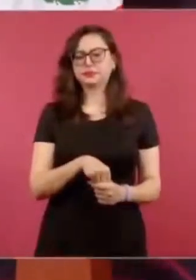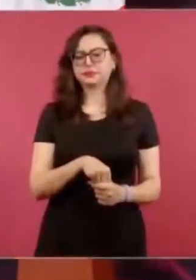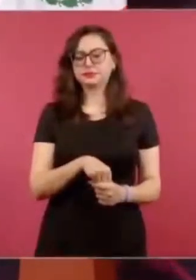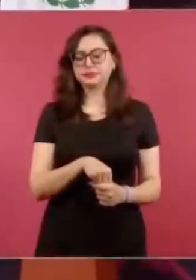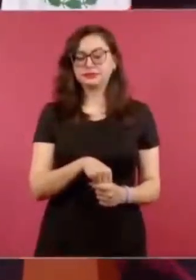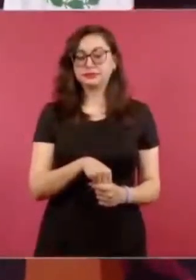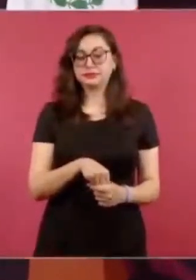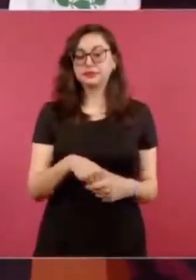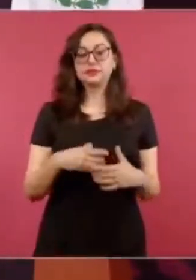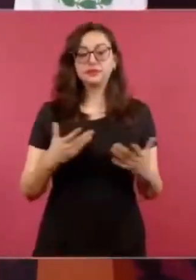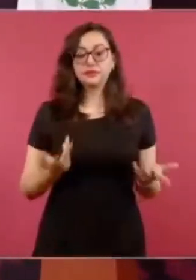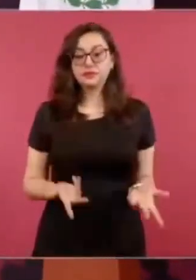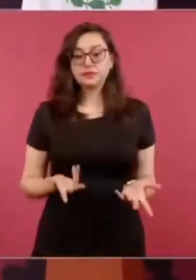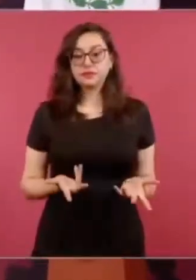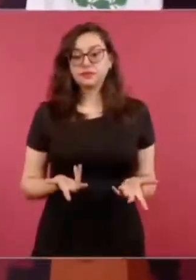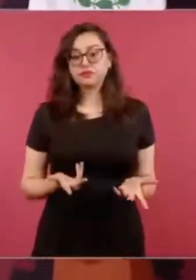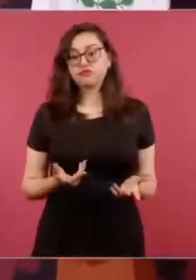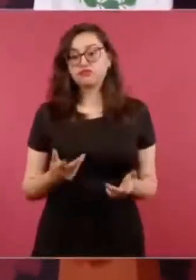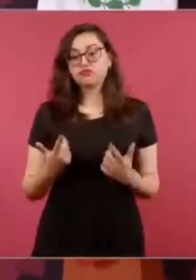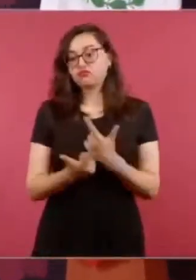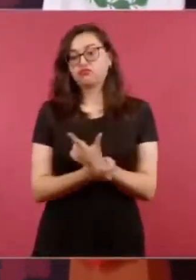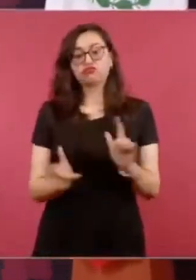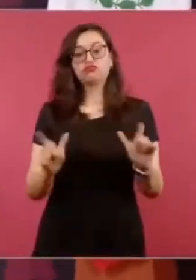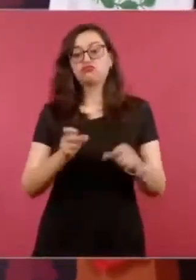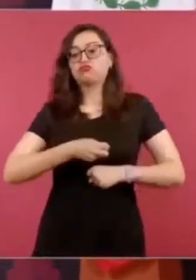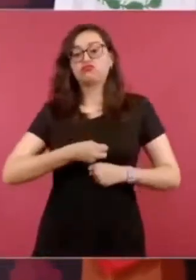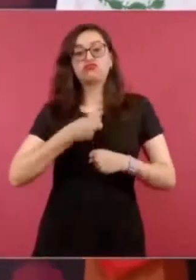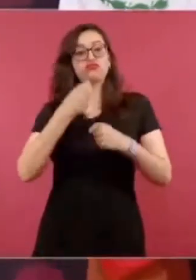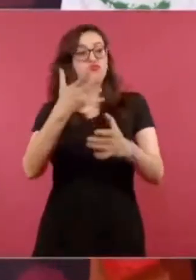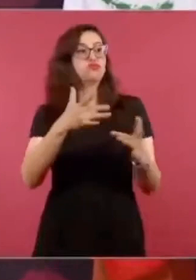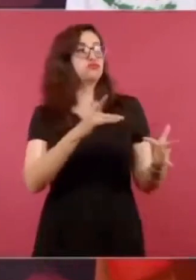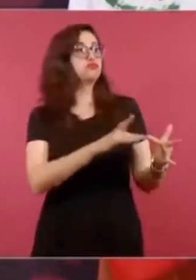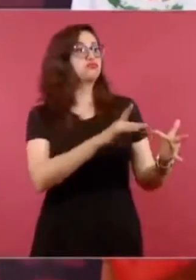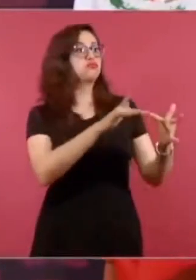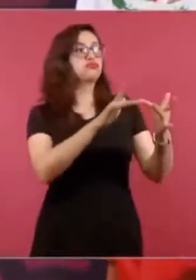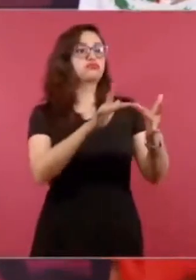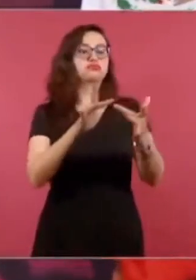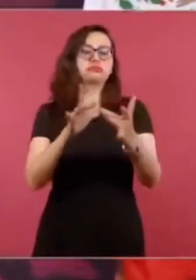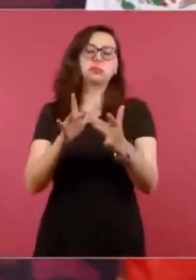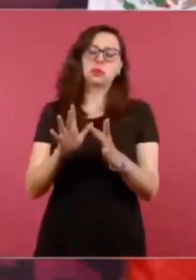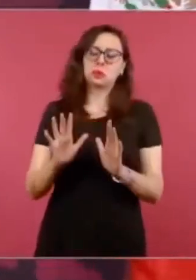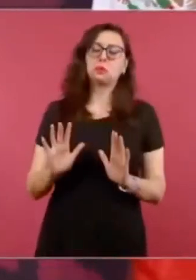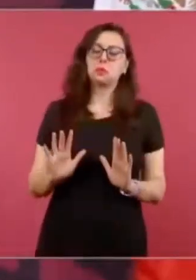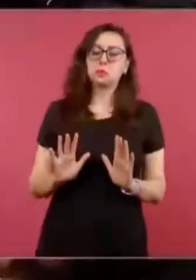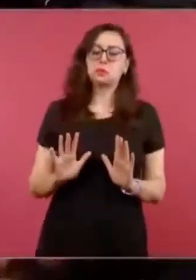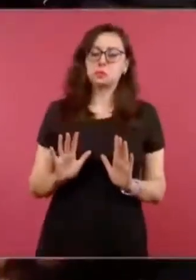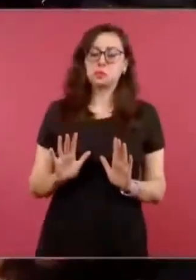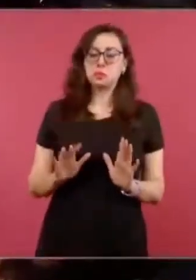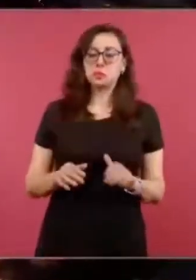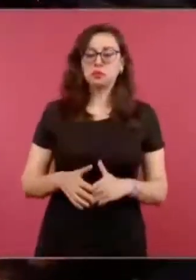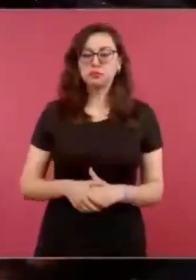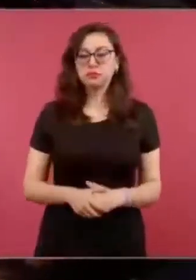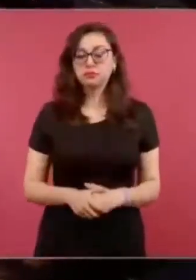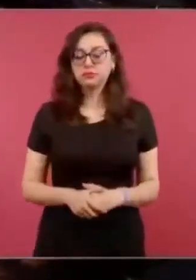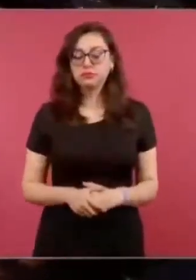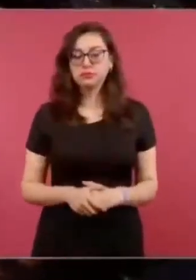a la libertad de expresión, pero